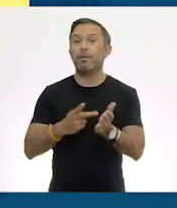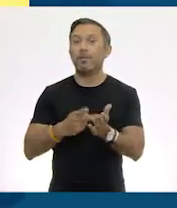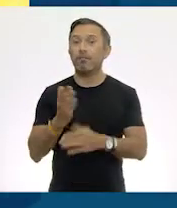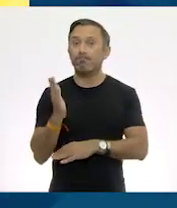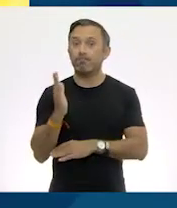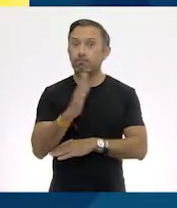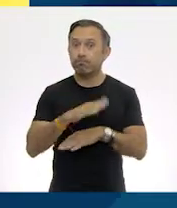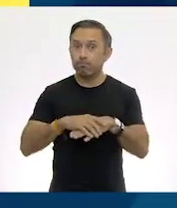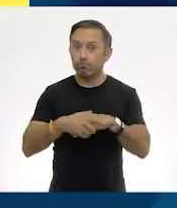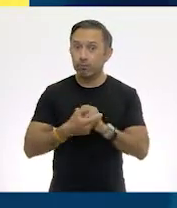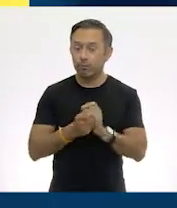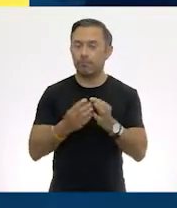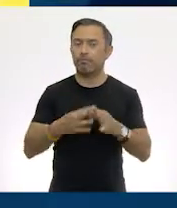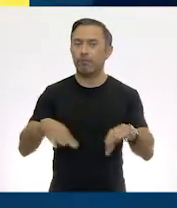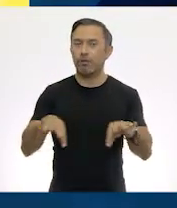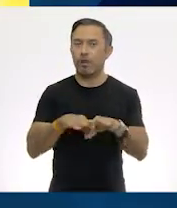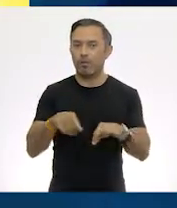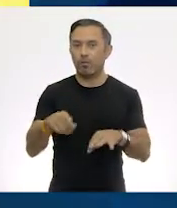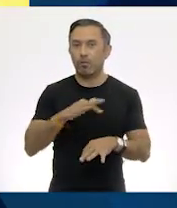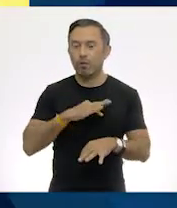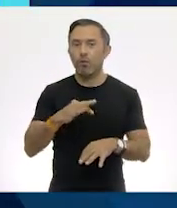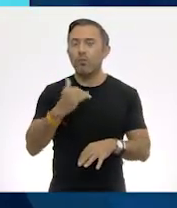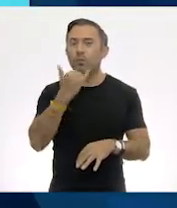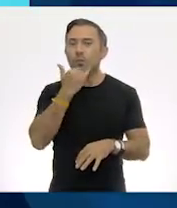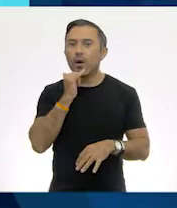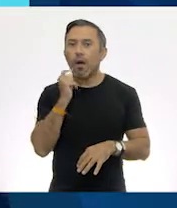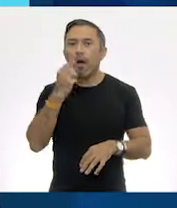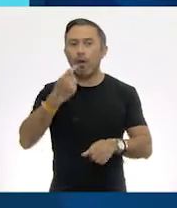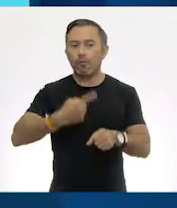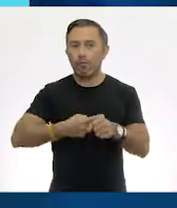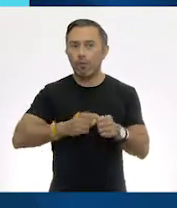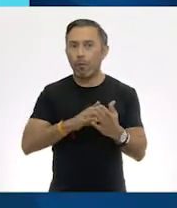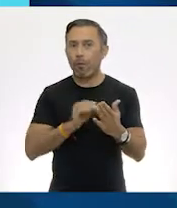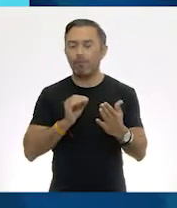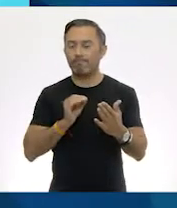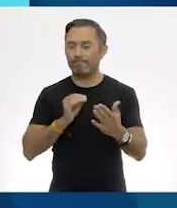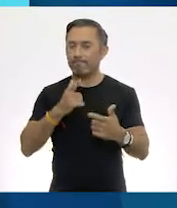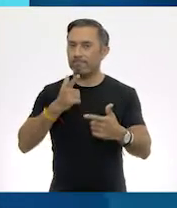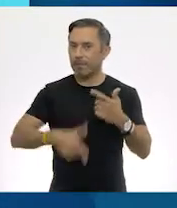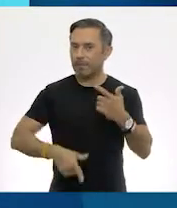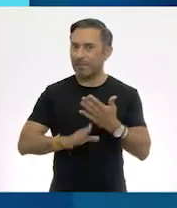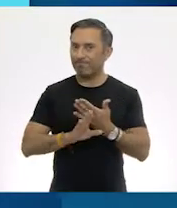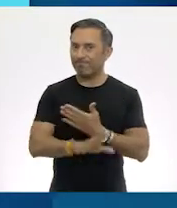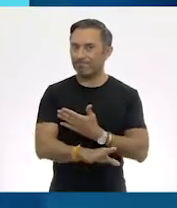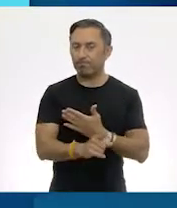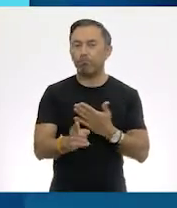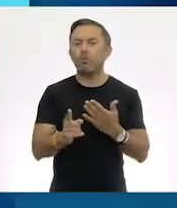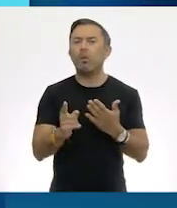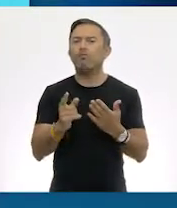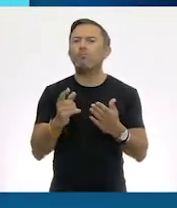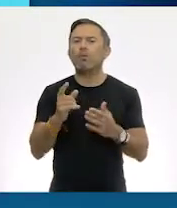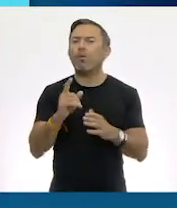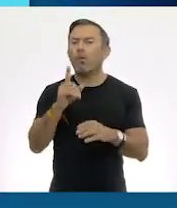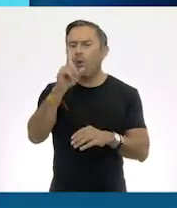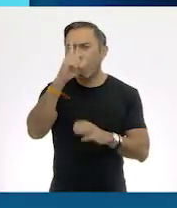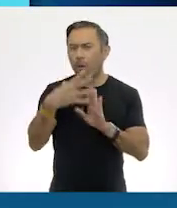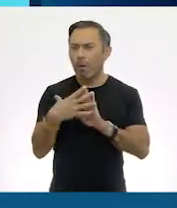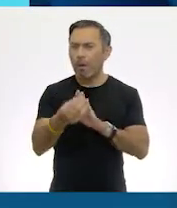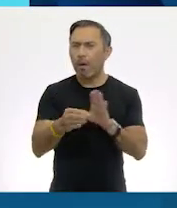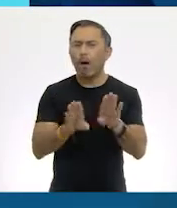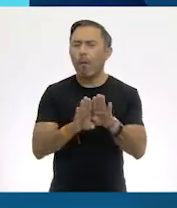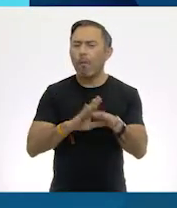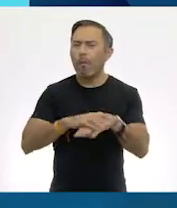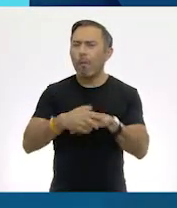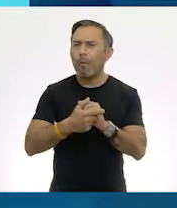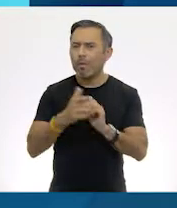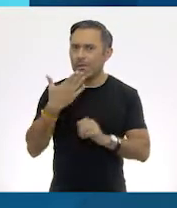es importante para prevenir cualquier enfermedad. Sigue estos pasos para hacerlo correctamente. Moja tus